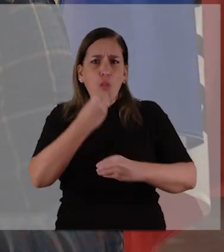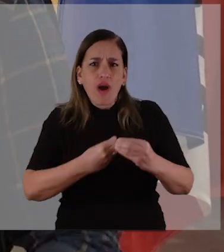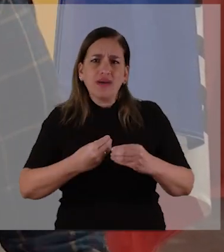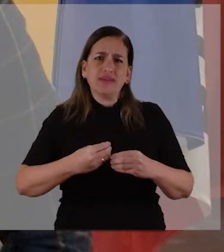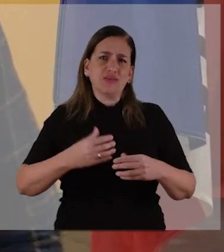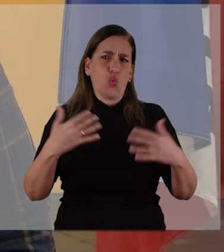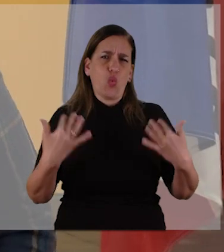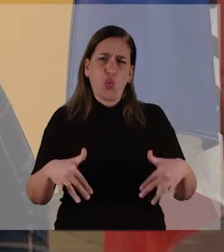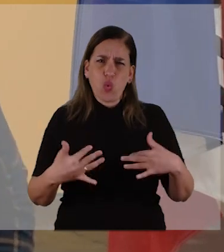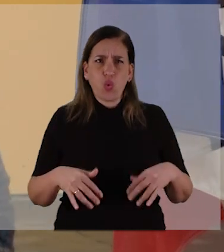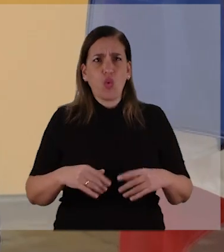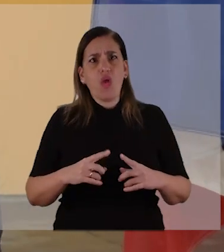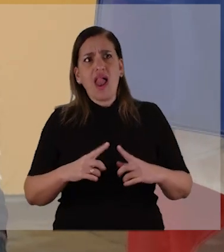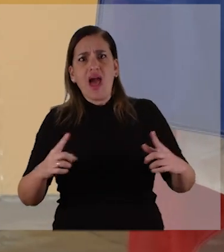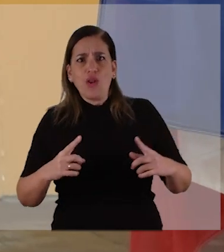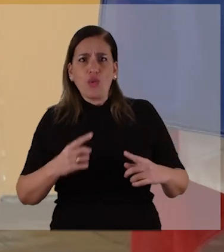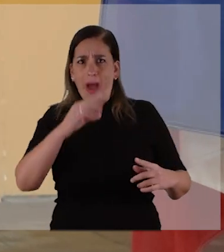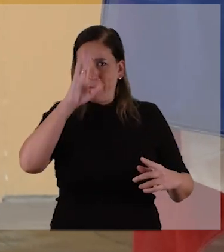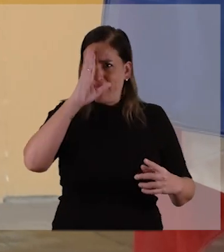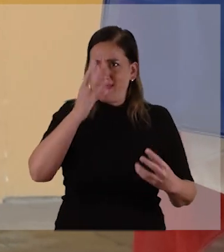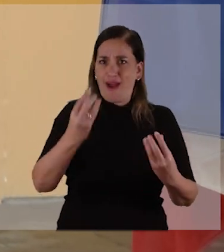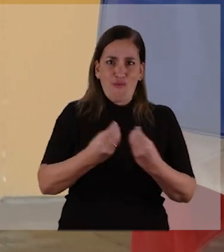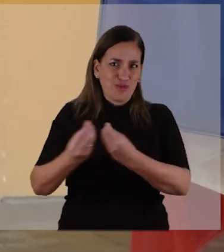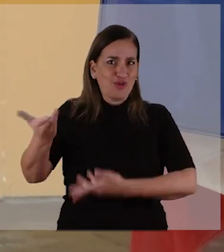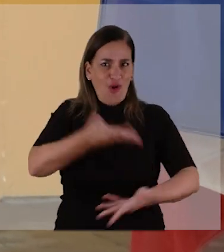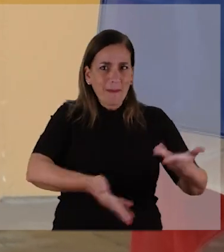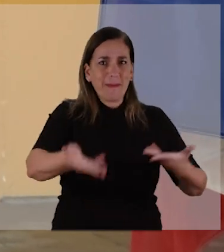eran almorzos largos y uno aprendía mucho.